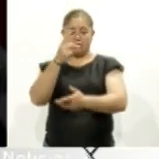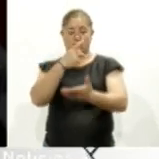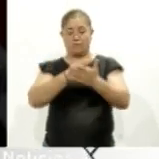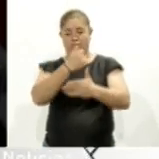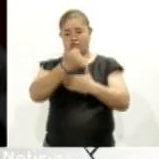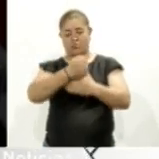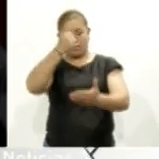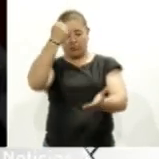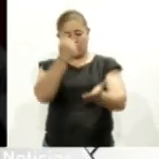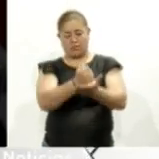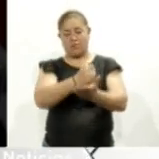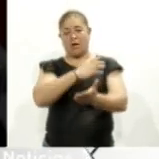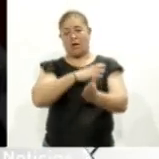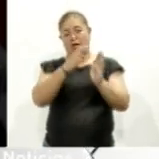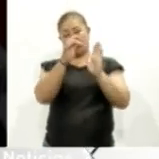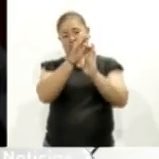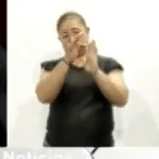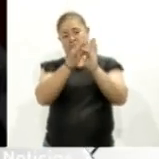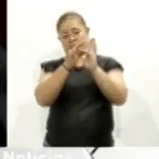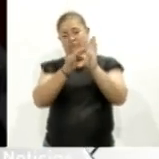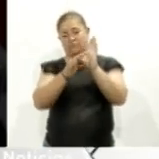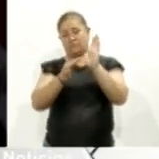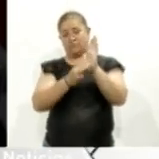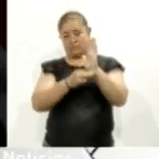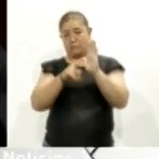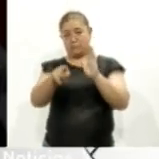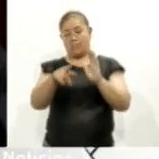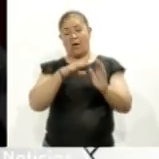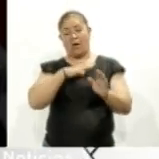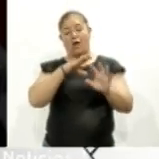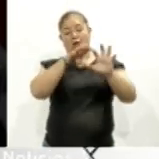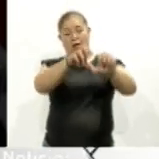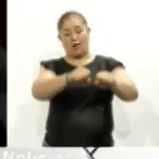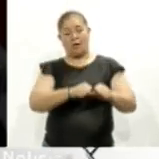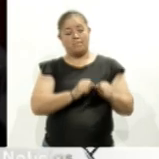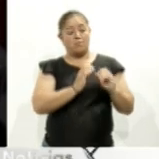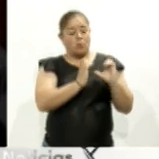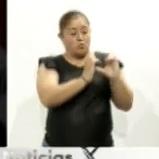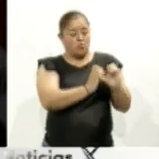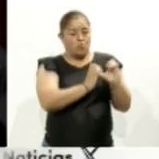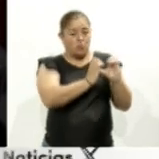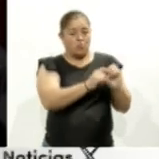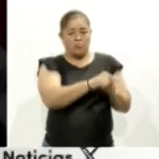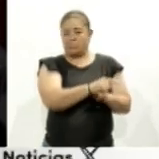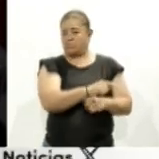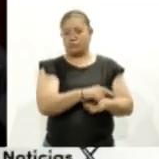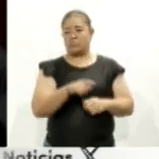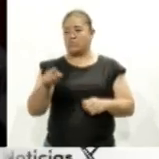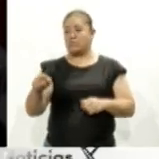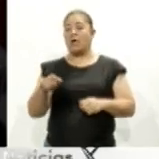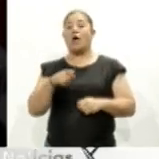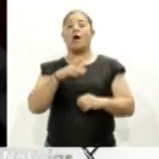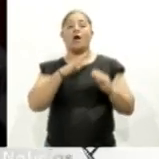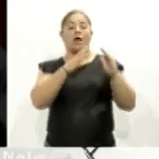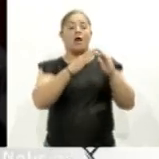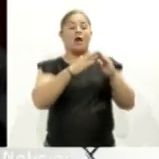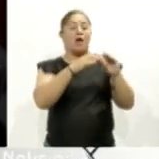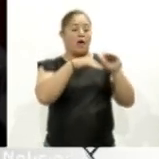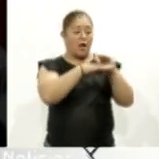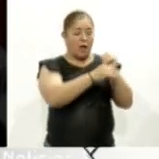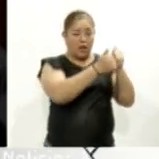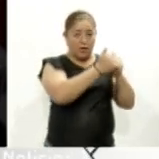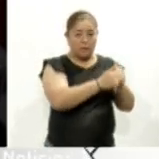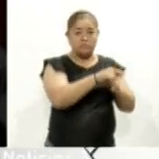que se delineen los pasos para que, de forma general, no se aplique la prisión preventiva oficiosa, negar órdenes de arraigo y que en casos donde se denuncie